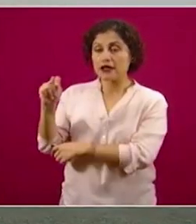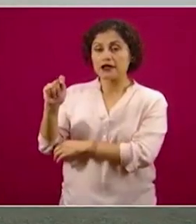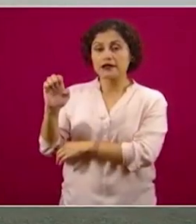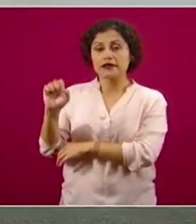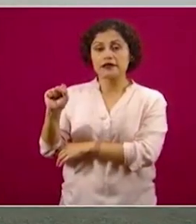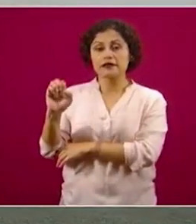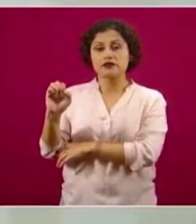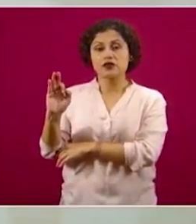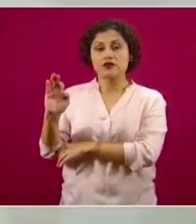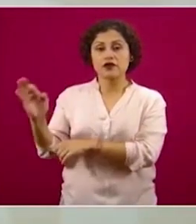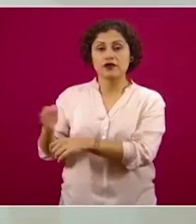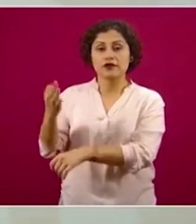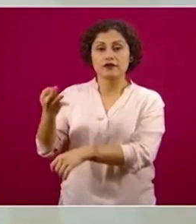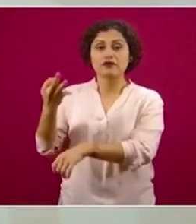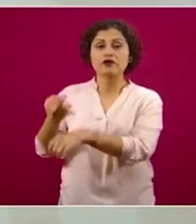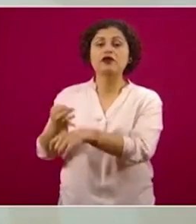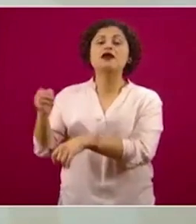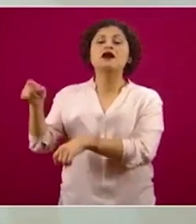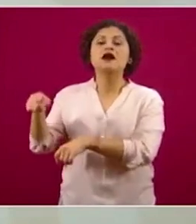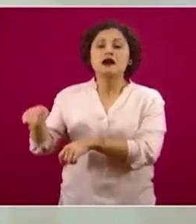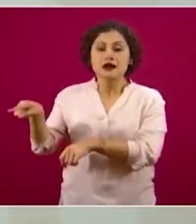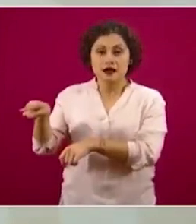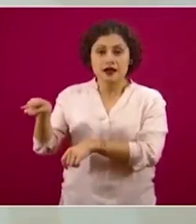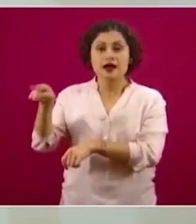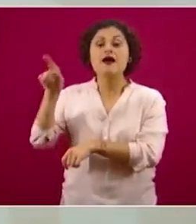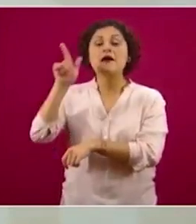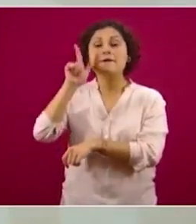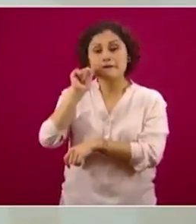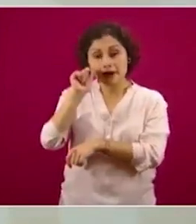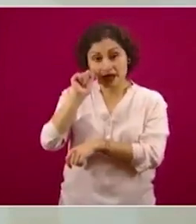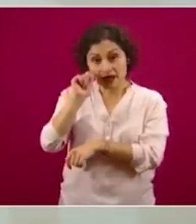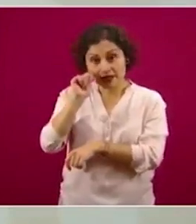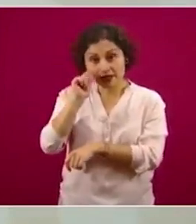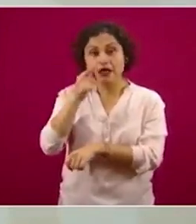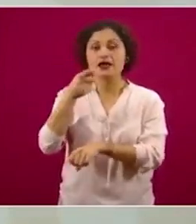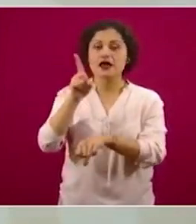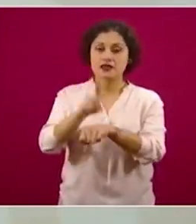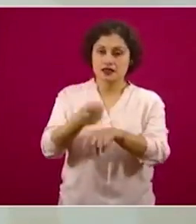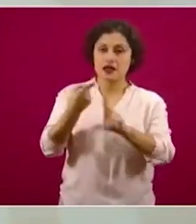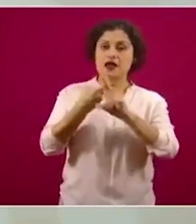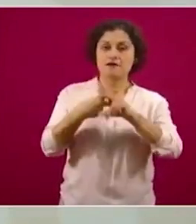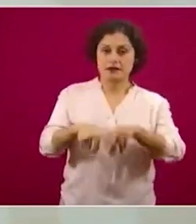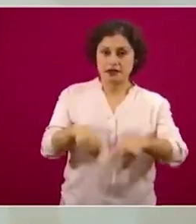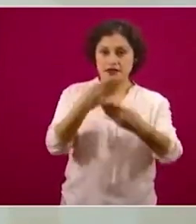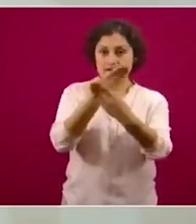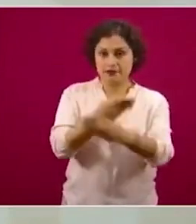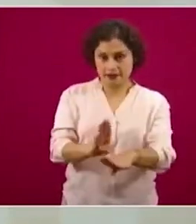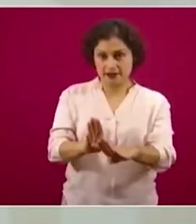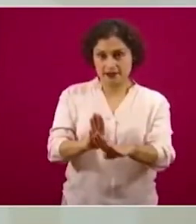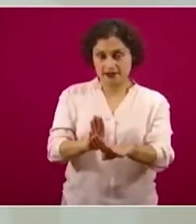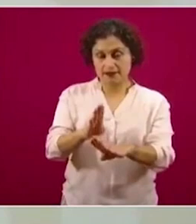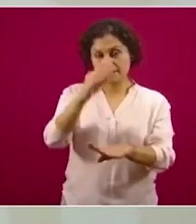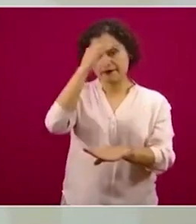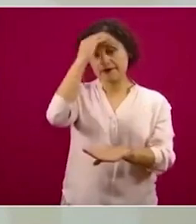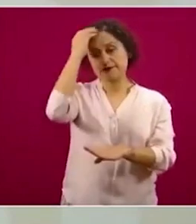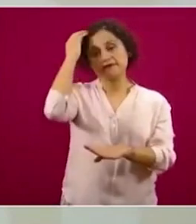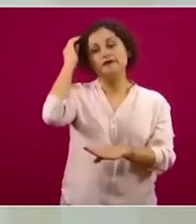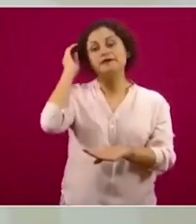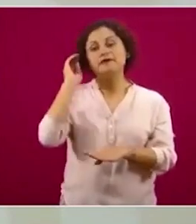mañana, que es el día bancario, que es el día de operaciones bancarias, lo